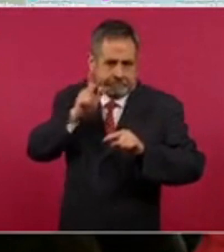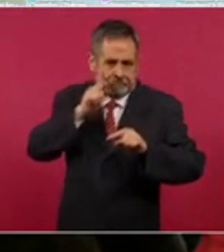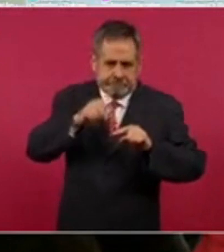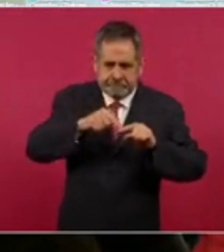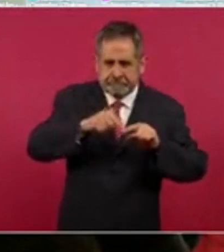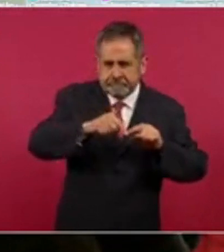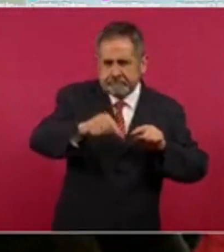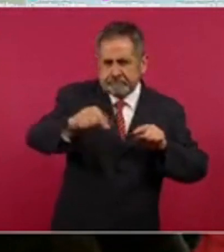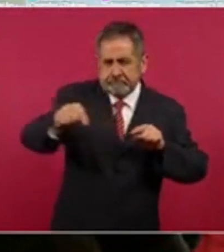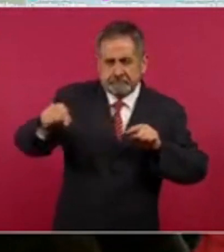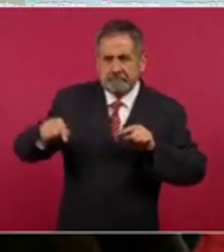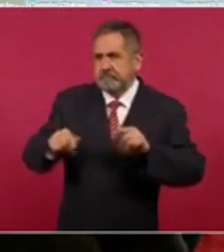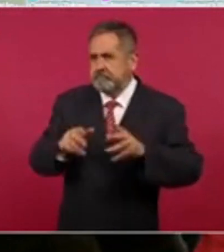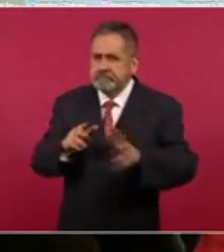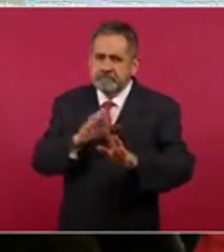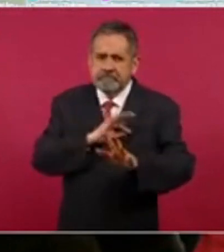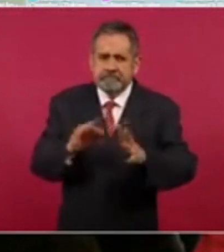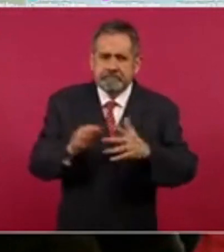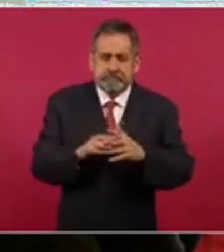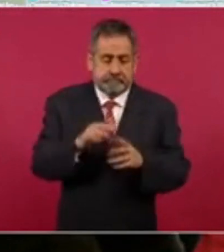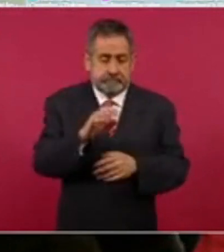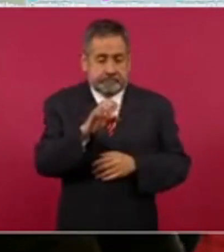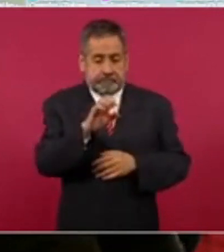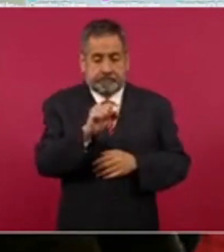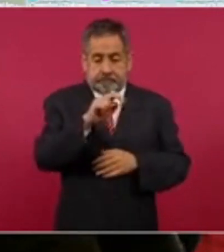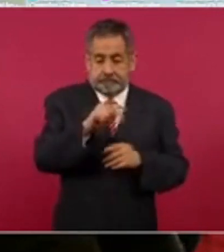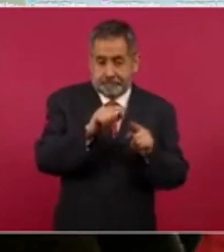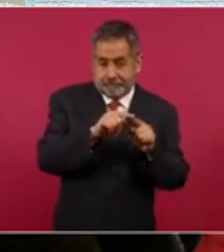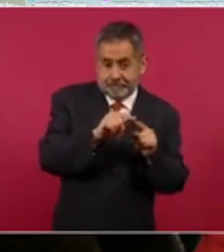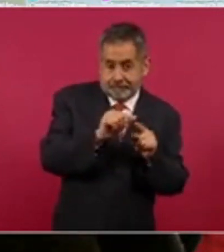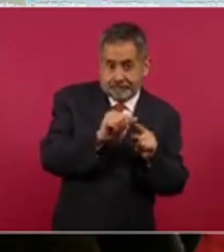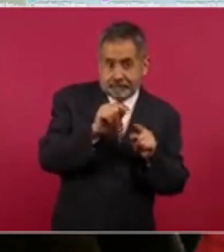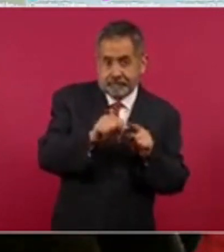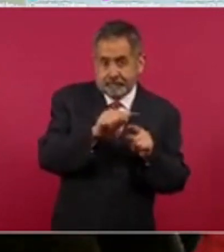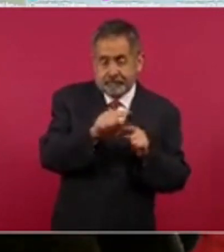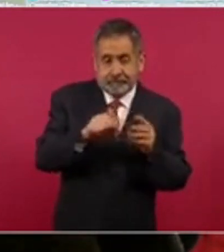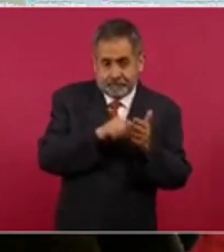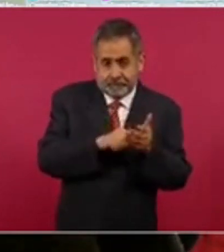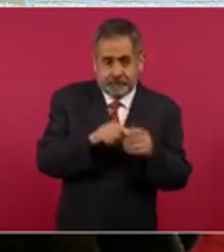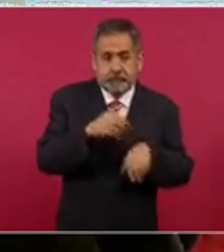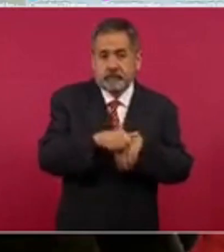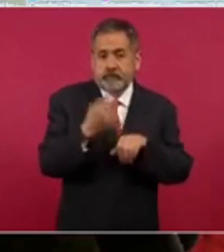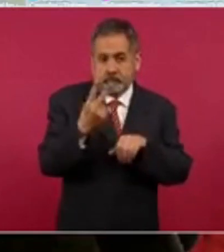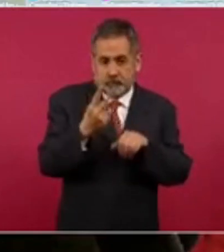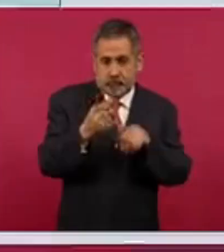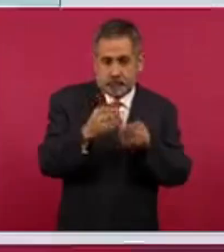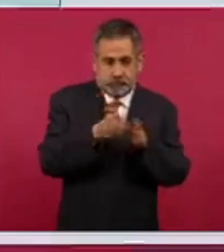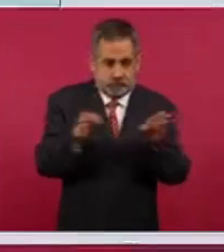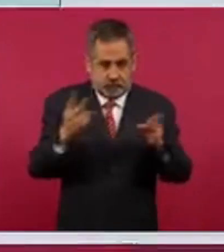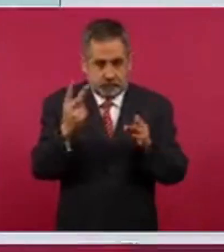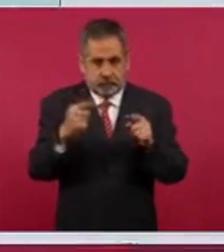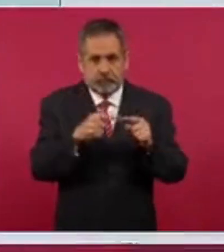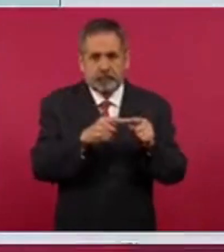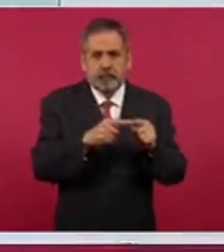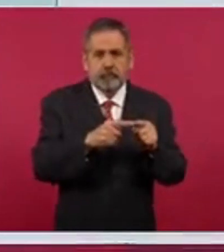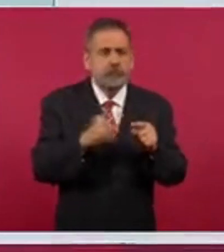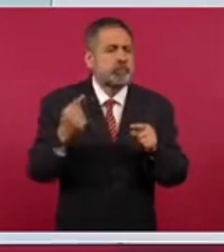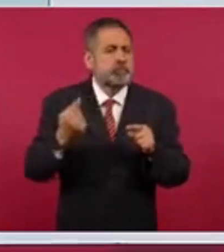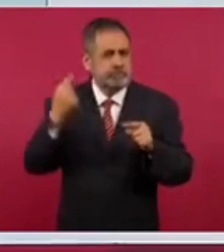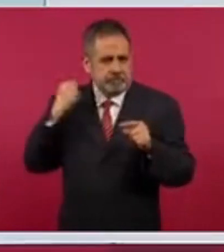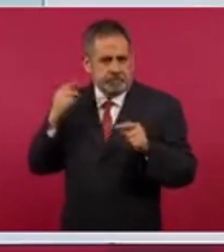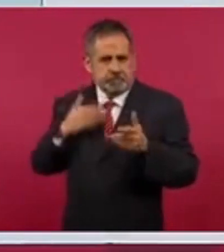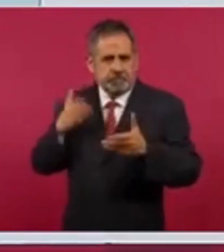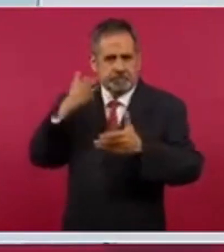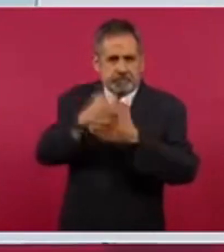de ESNA, este es el tramo dos, ahora que estuve por allá,